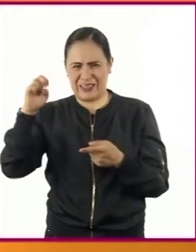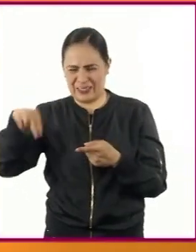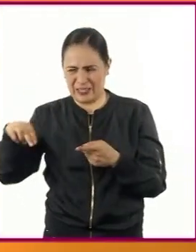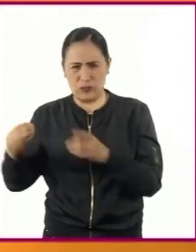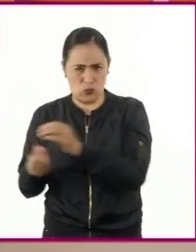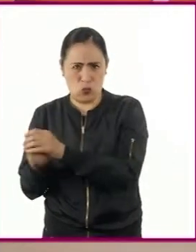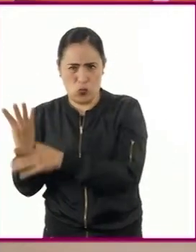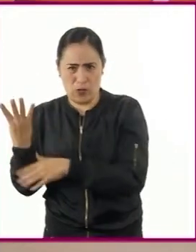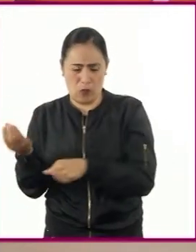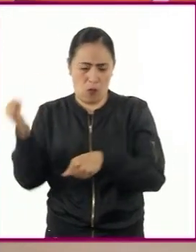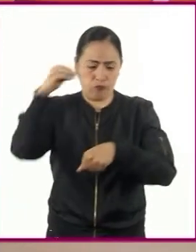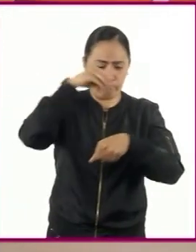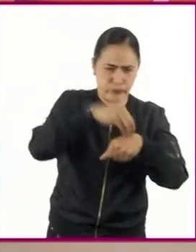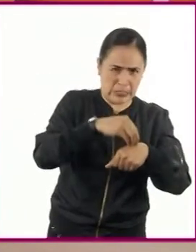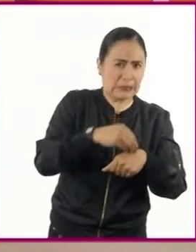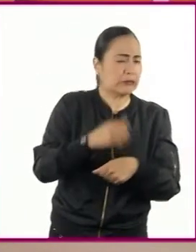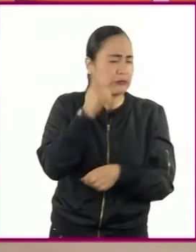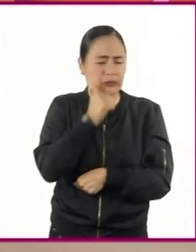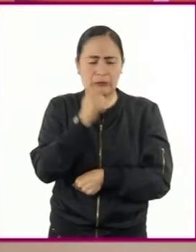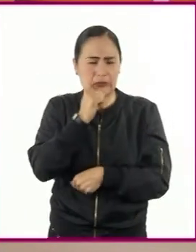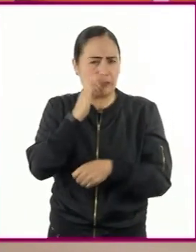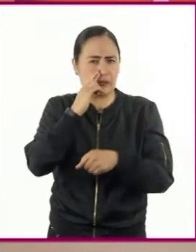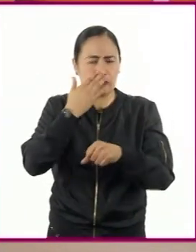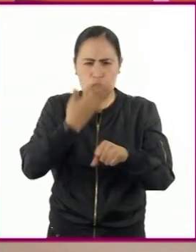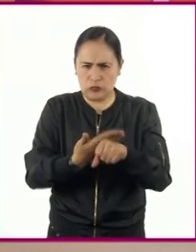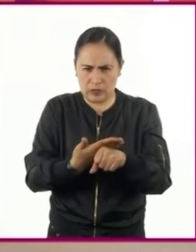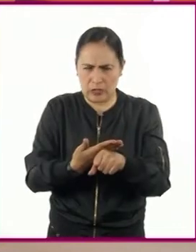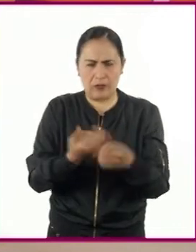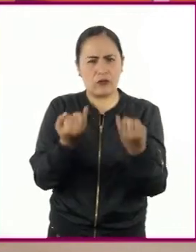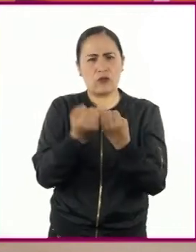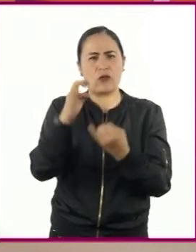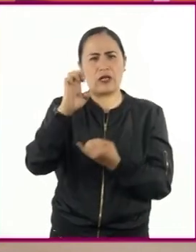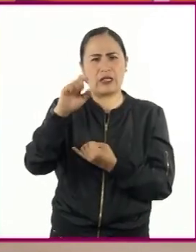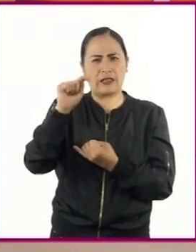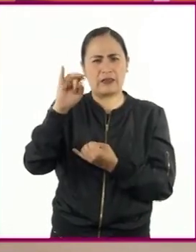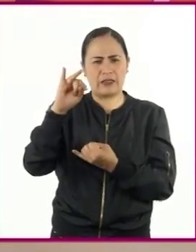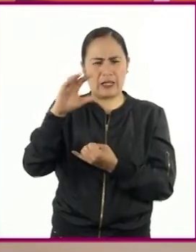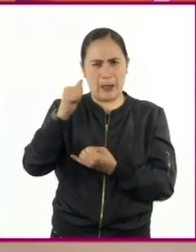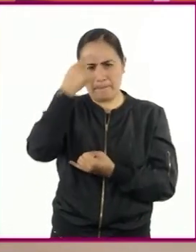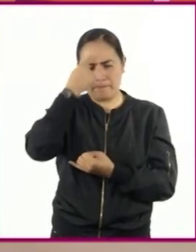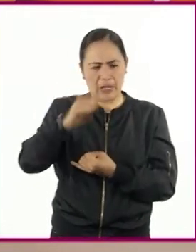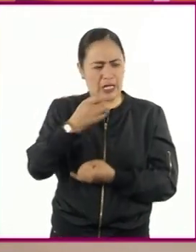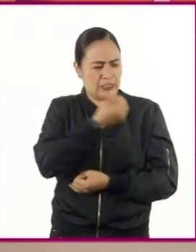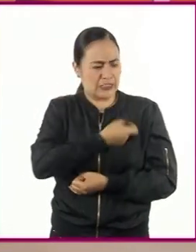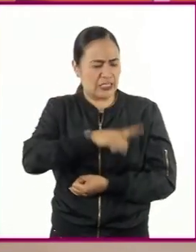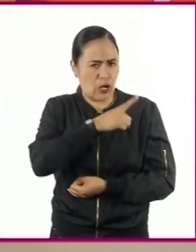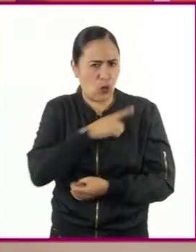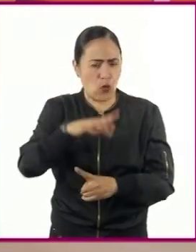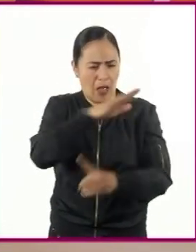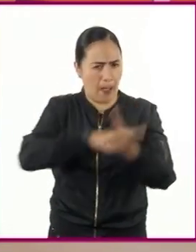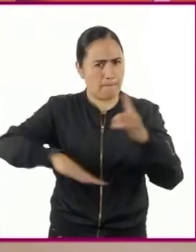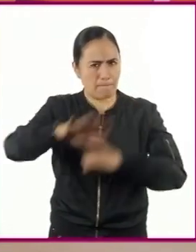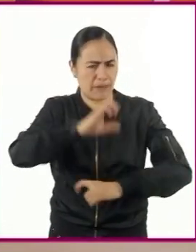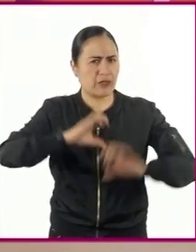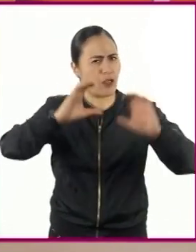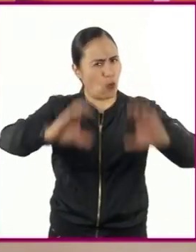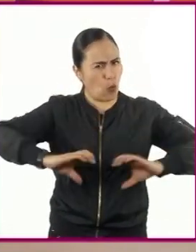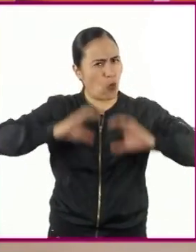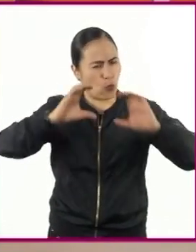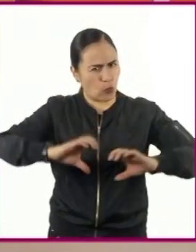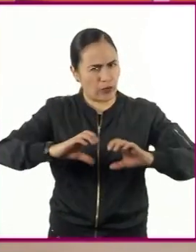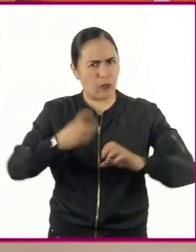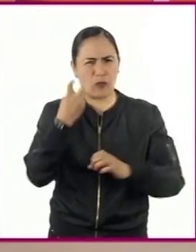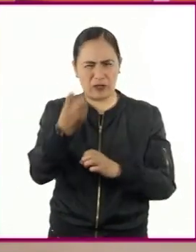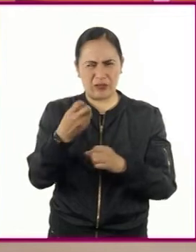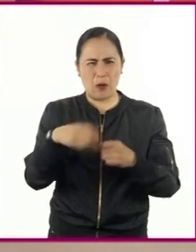responsable y ética por su relevancia en la salud y con el medio ambiente. Así que los invitamos a